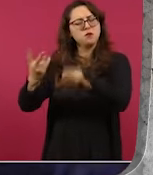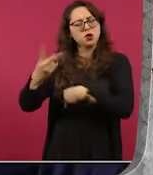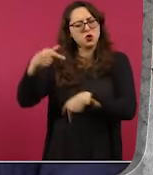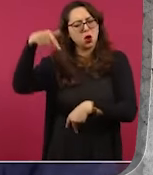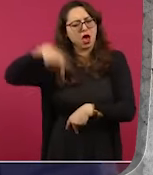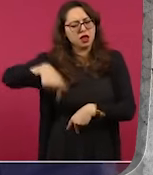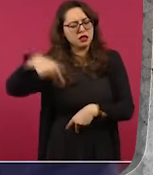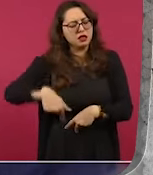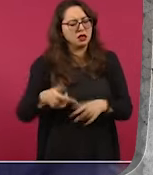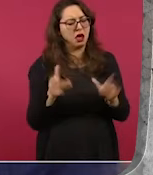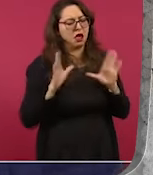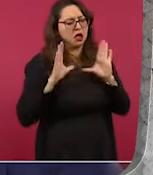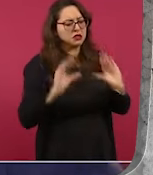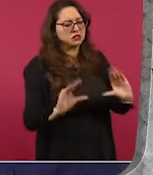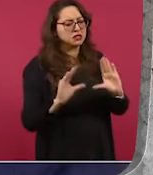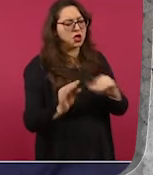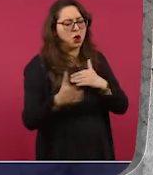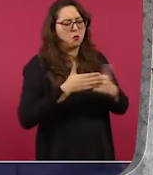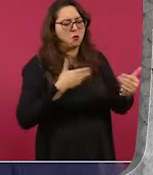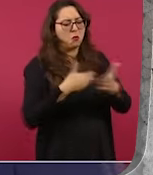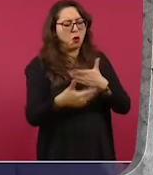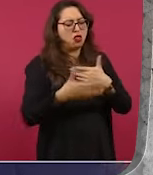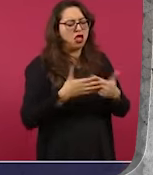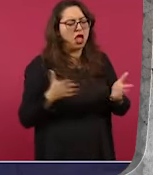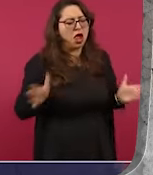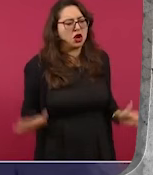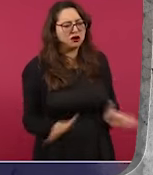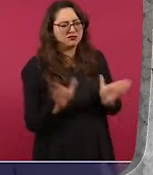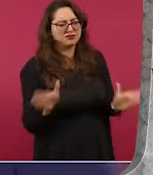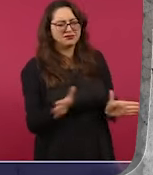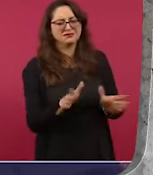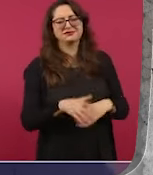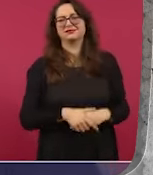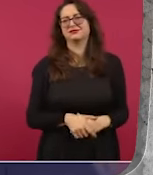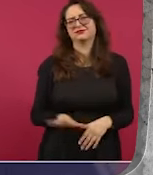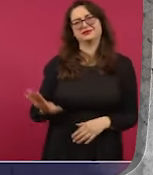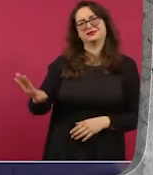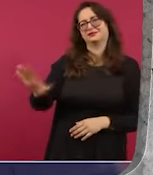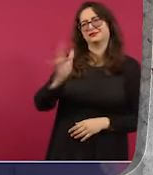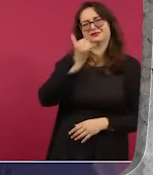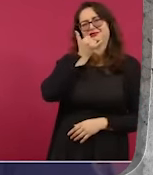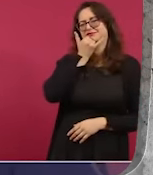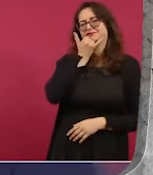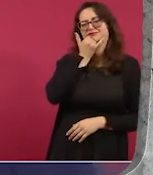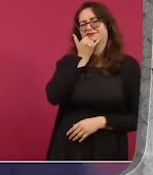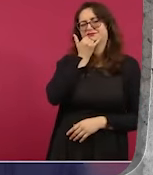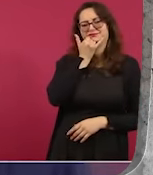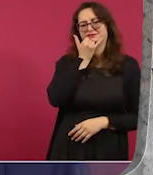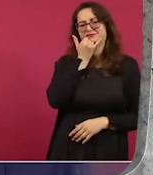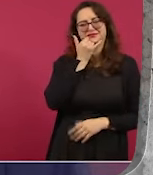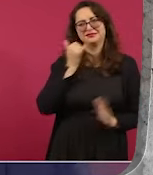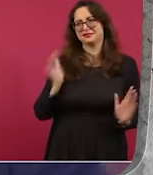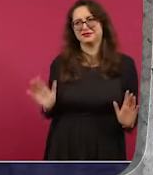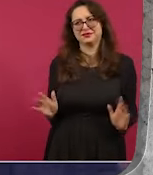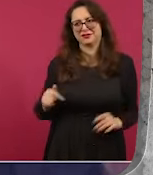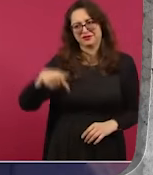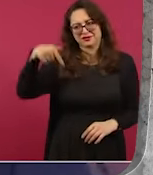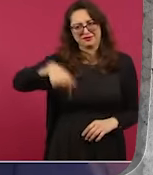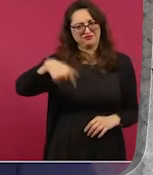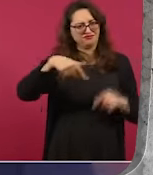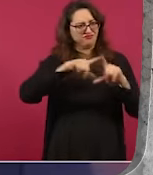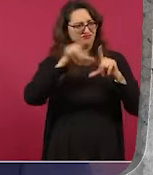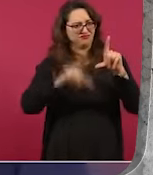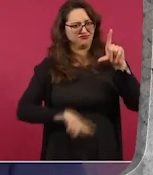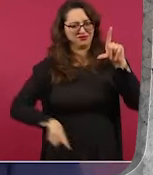ya antes de que llegaran había grandes civilizaciones en lo que hoy